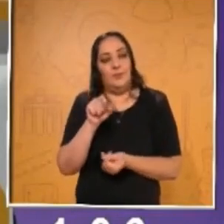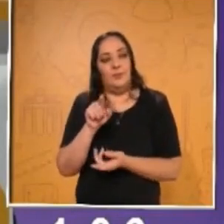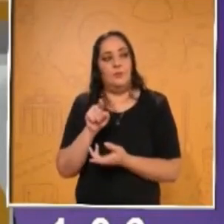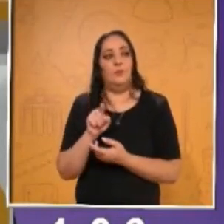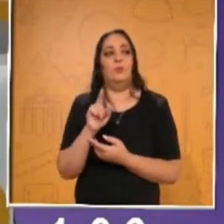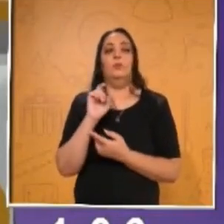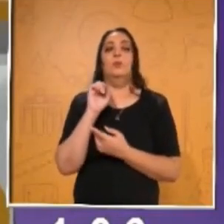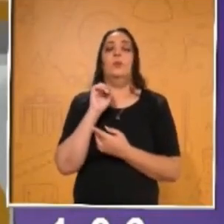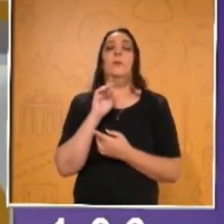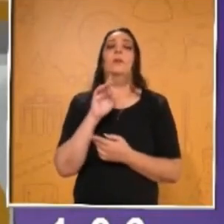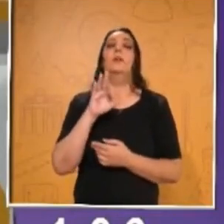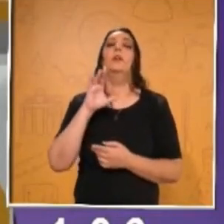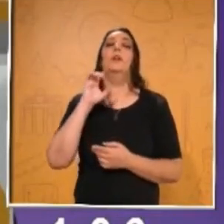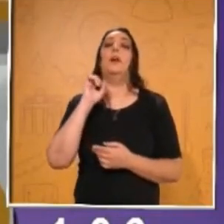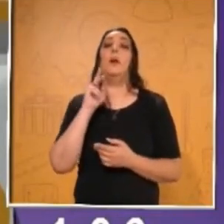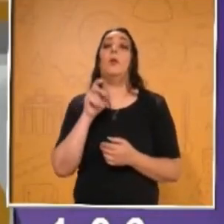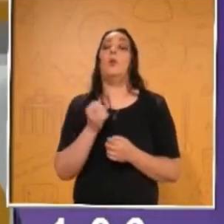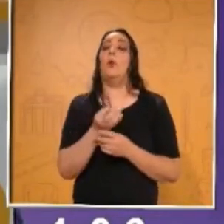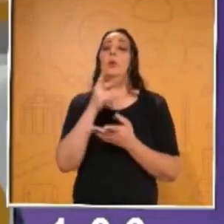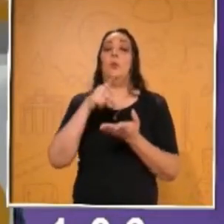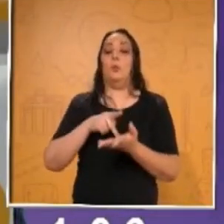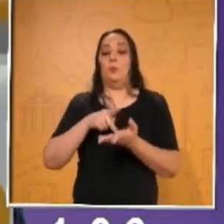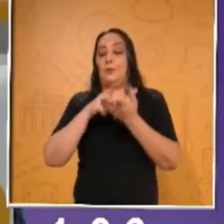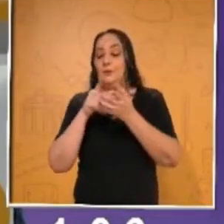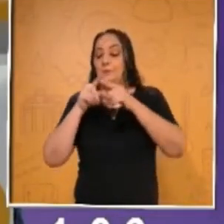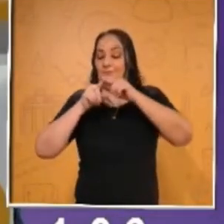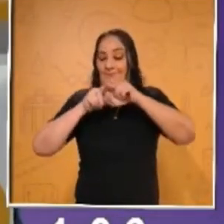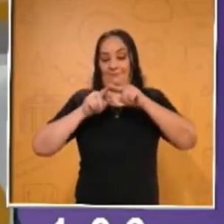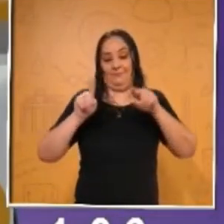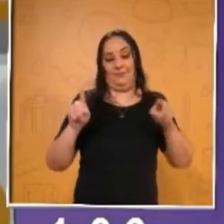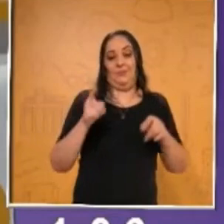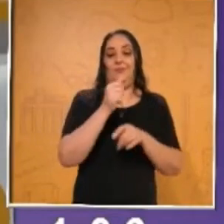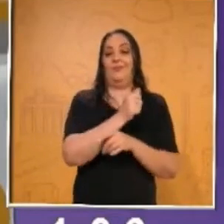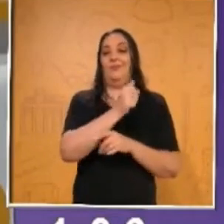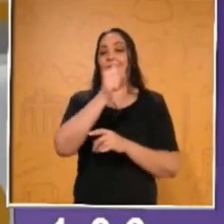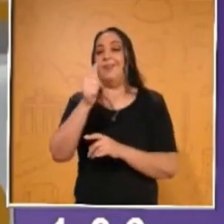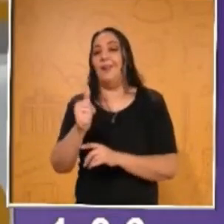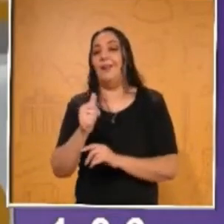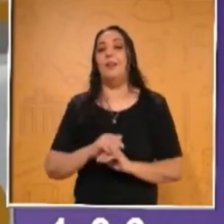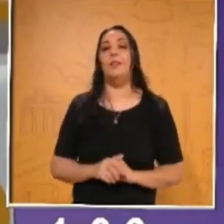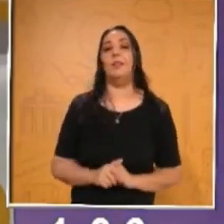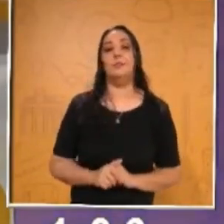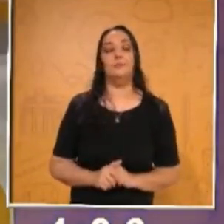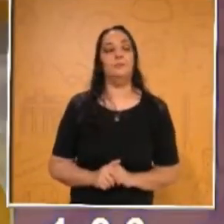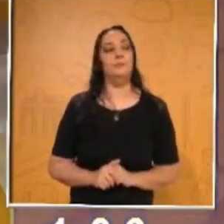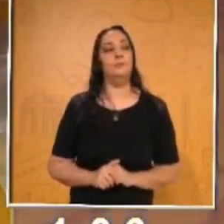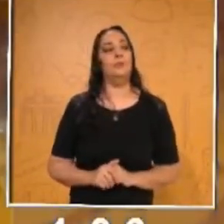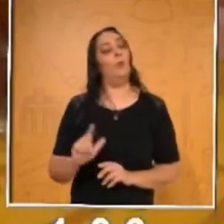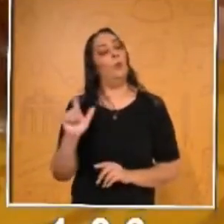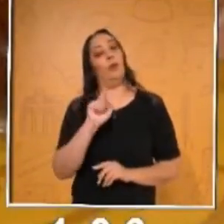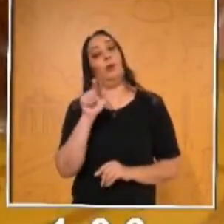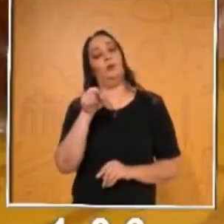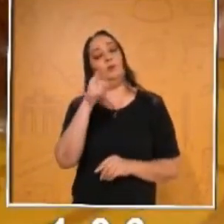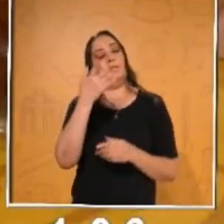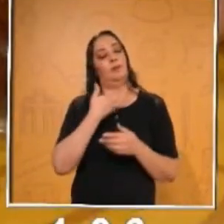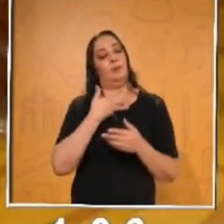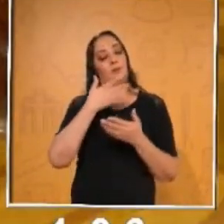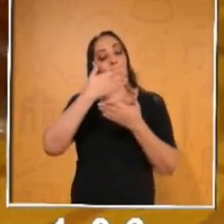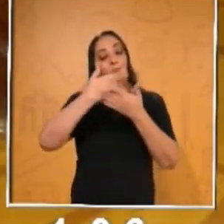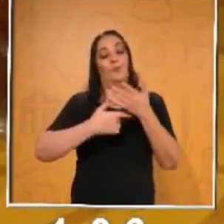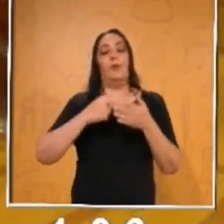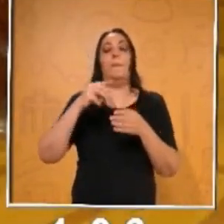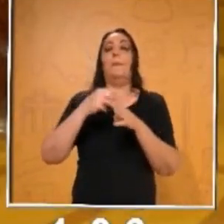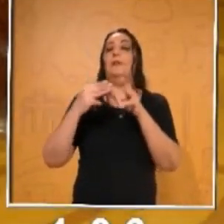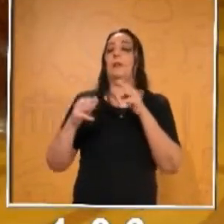y el peso que puede llegar a tener cada uno de los materiales. Espero lo hayas apuntado cada uno de los materiales. Vamos a